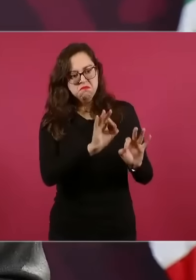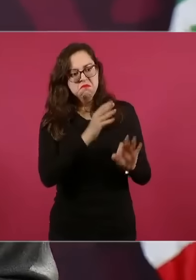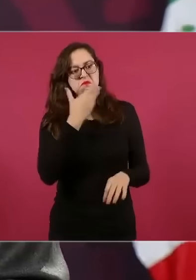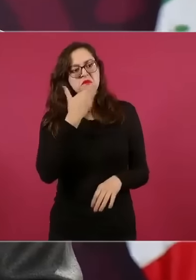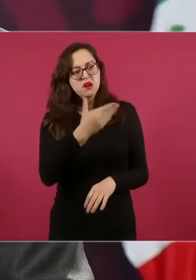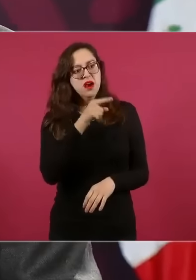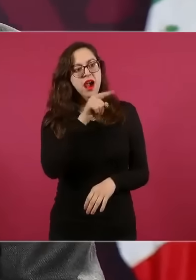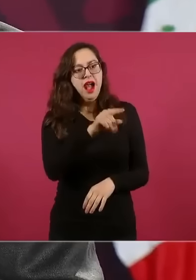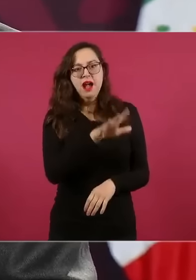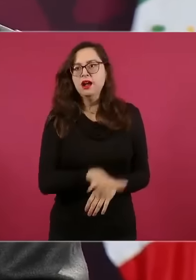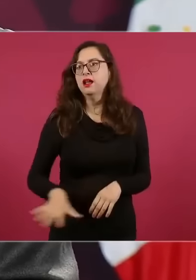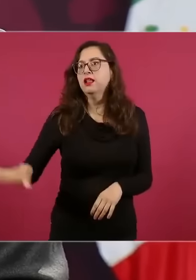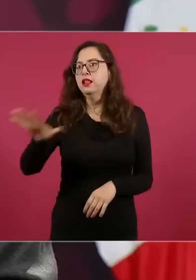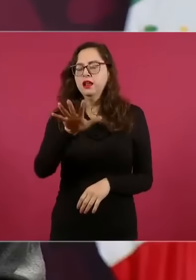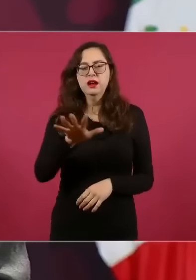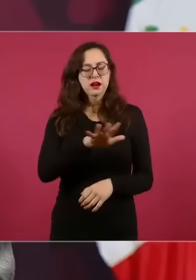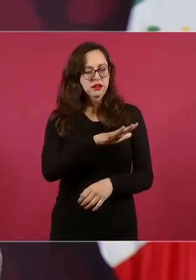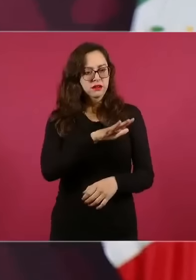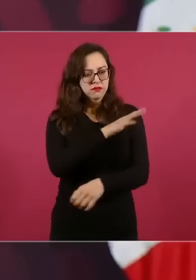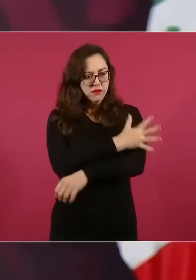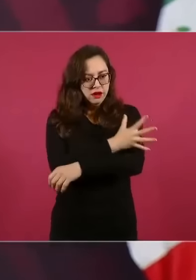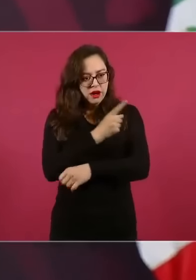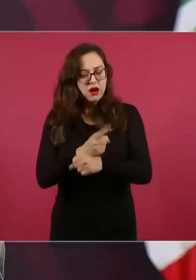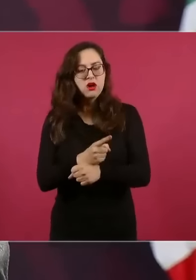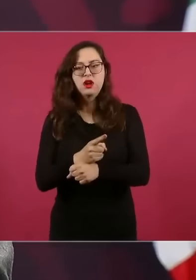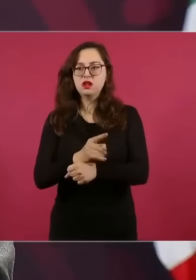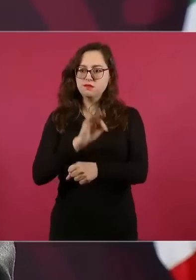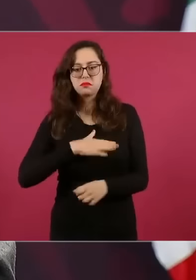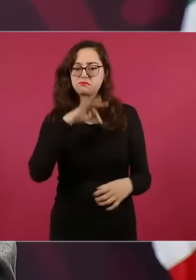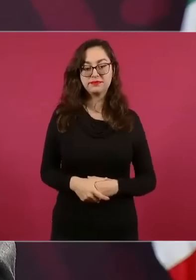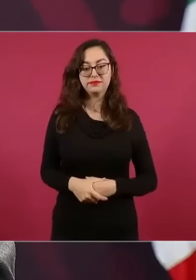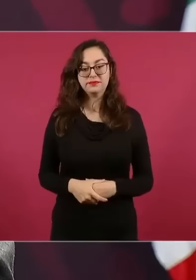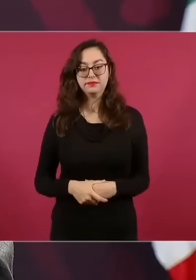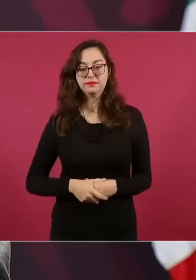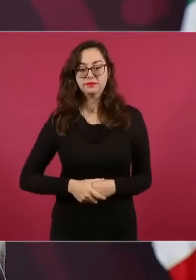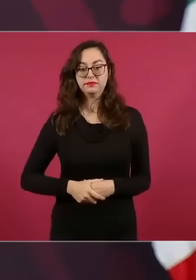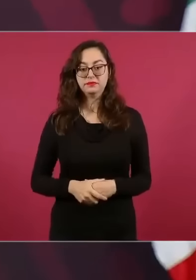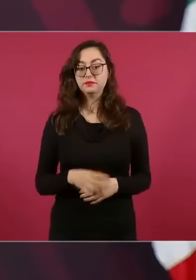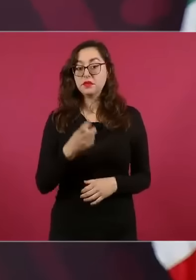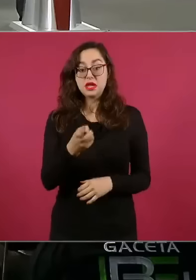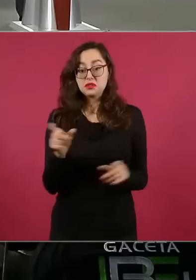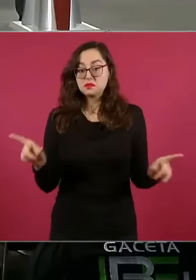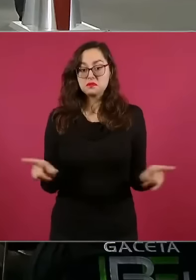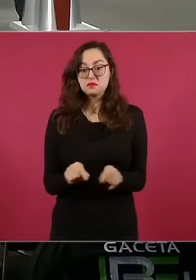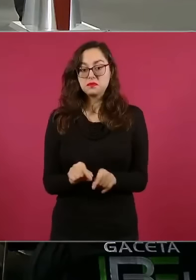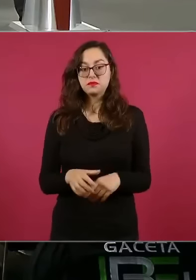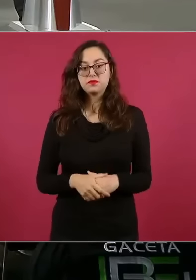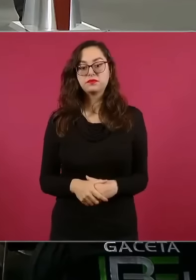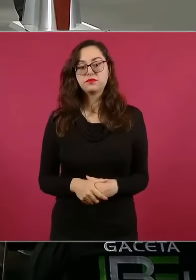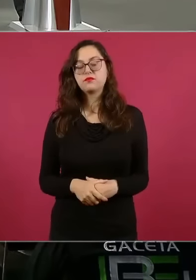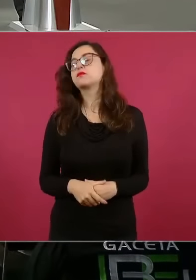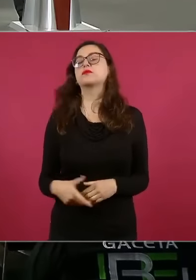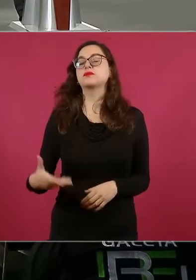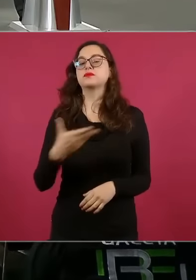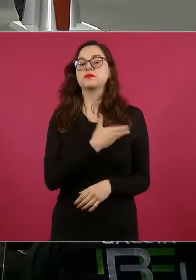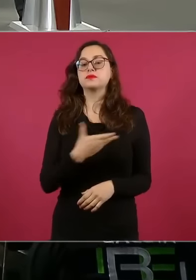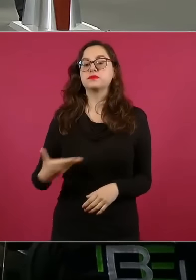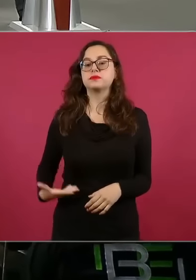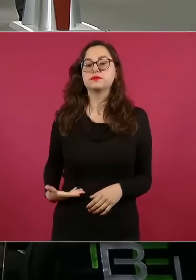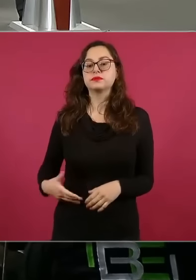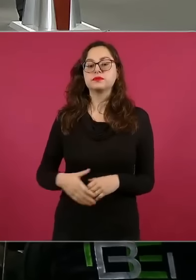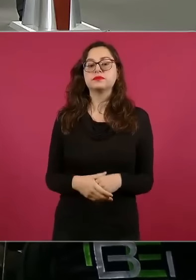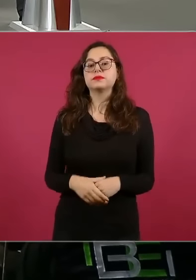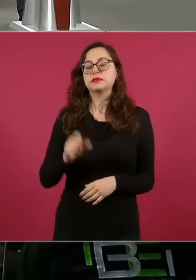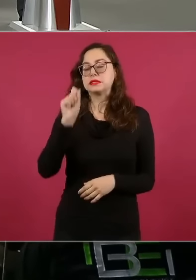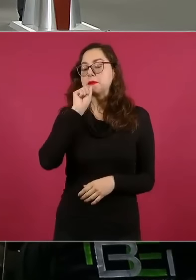actuar con honestidad y va a impartir justicia. Eso es todo. Presidente, también en este